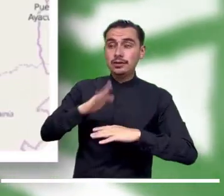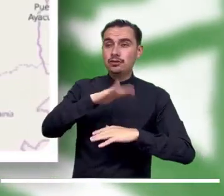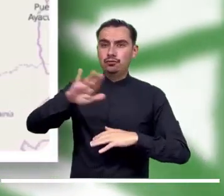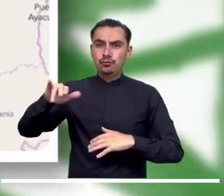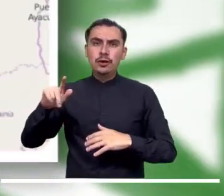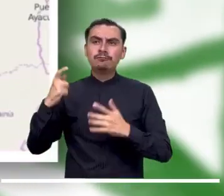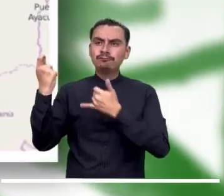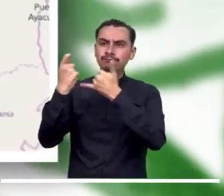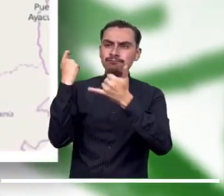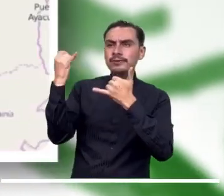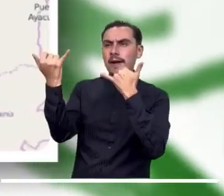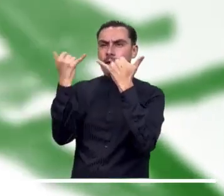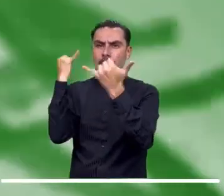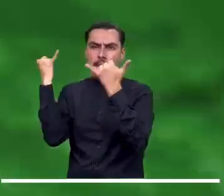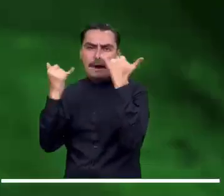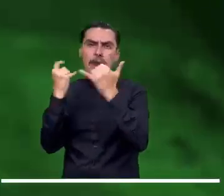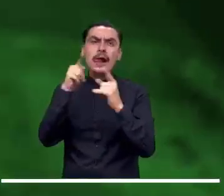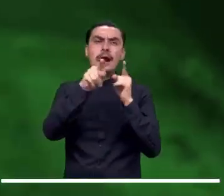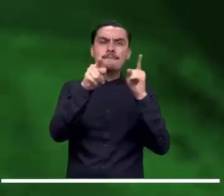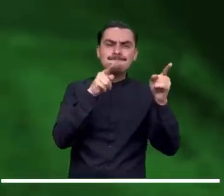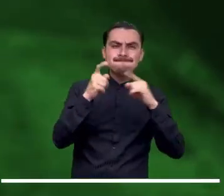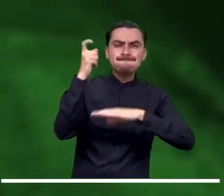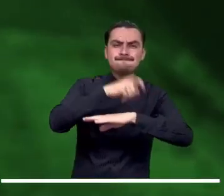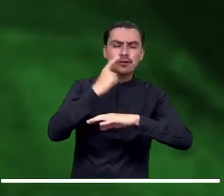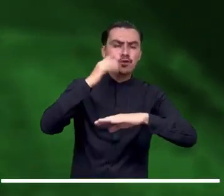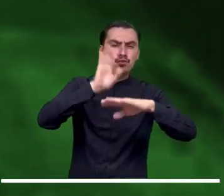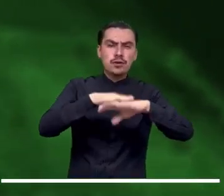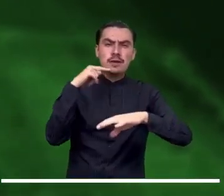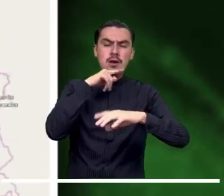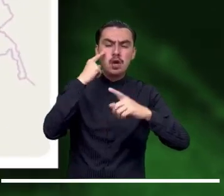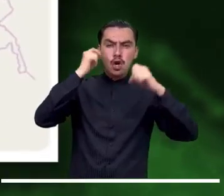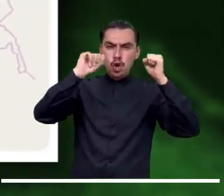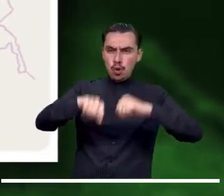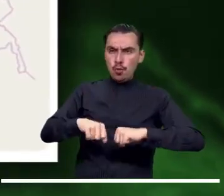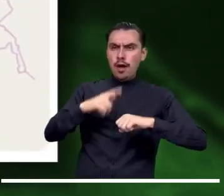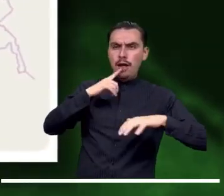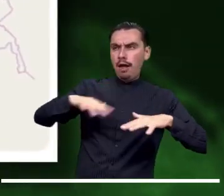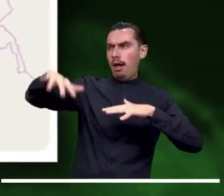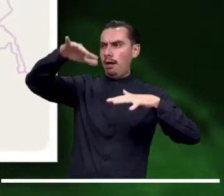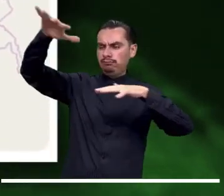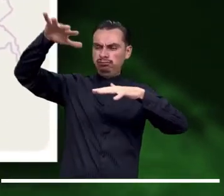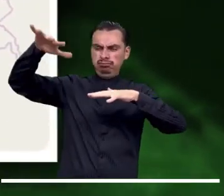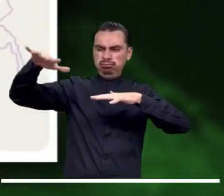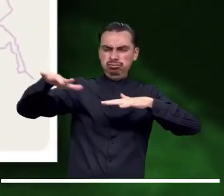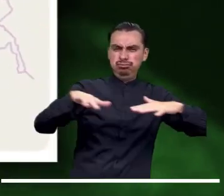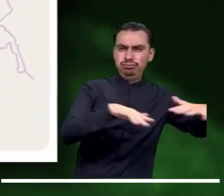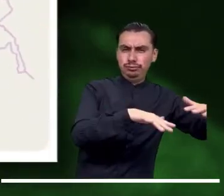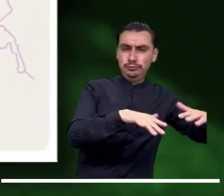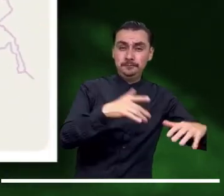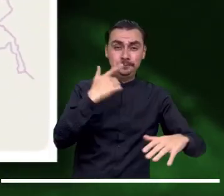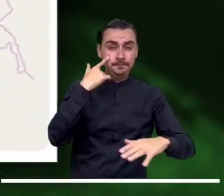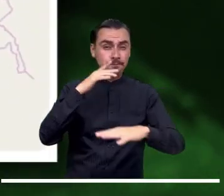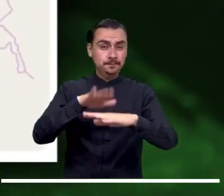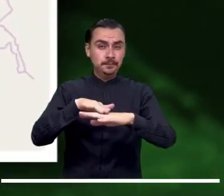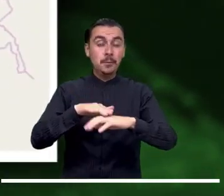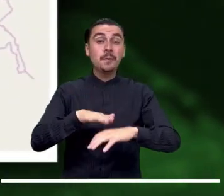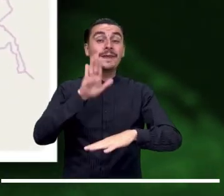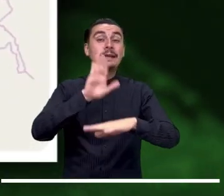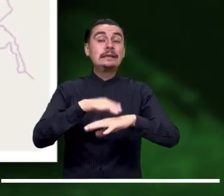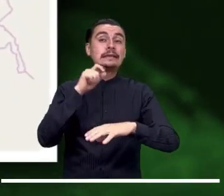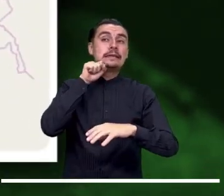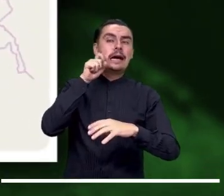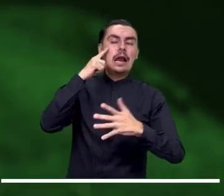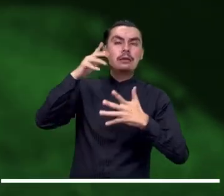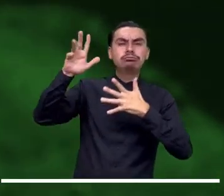En Nariño, Los Andes, Casanare, Meta y Putumayo se activa la alerta roja por alta probabilidad de ocurrencia de